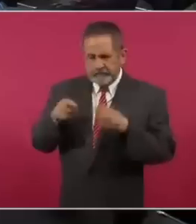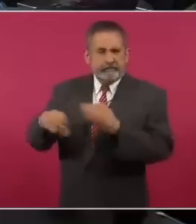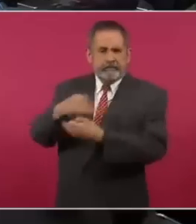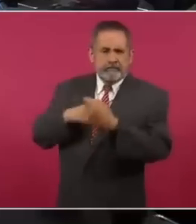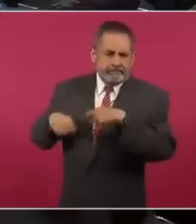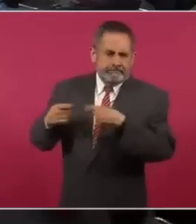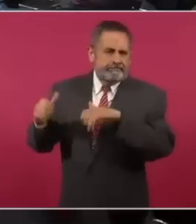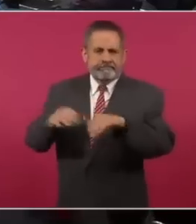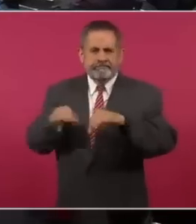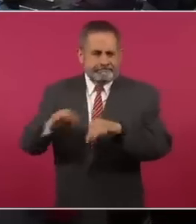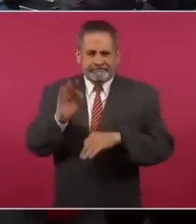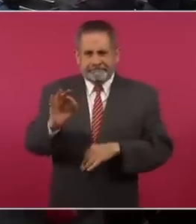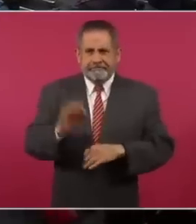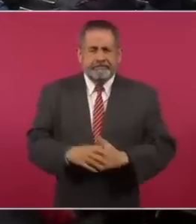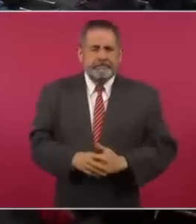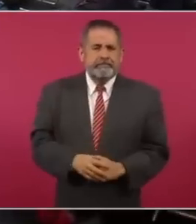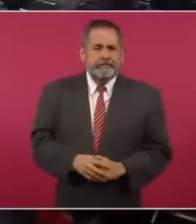para todos, o sea,